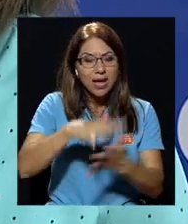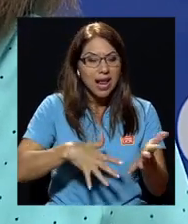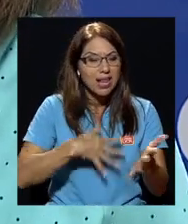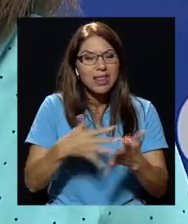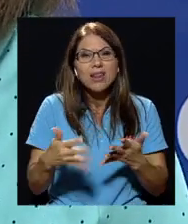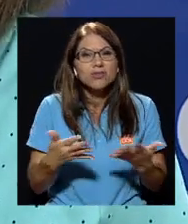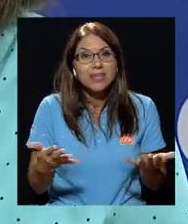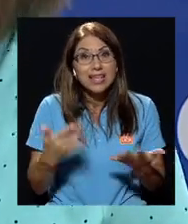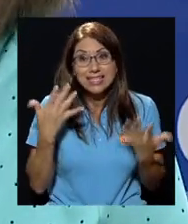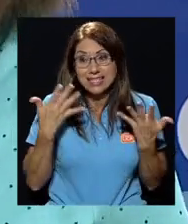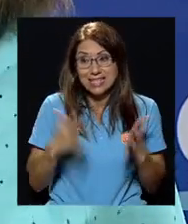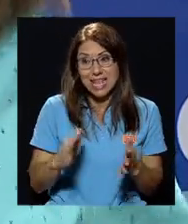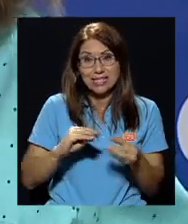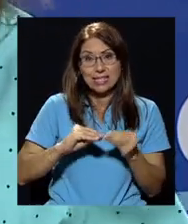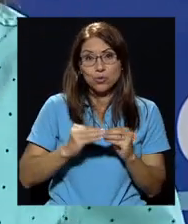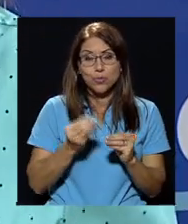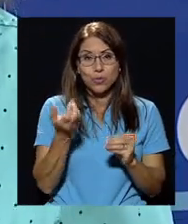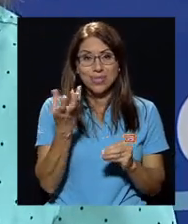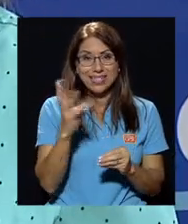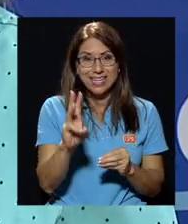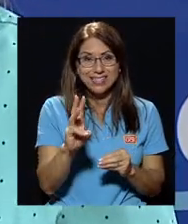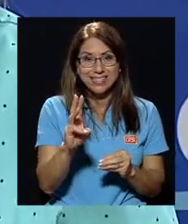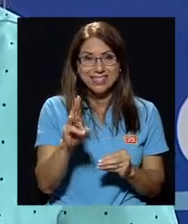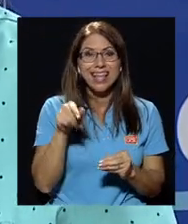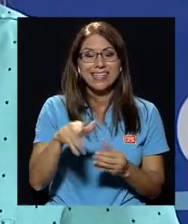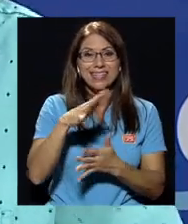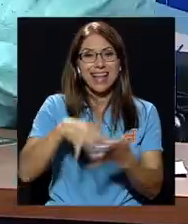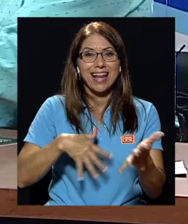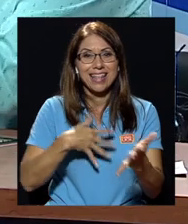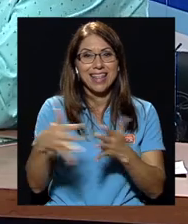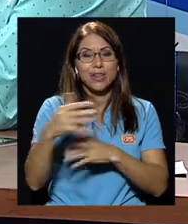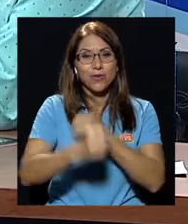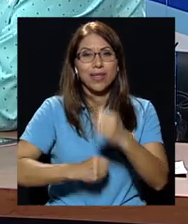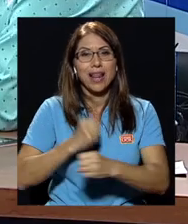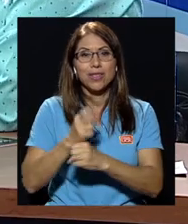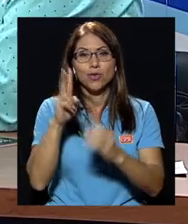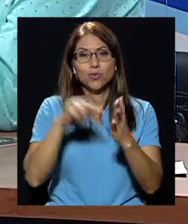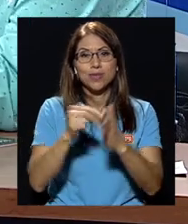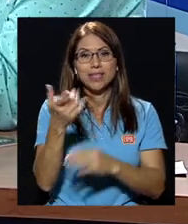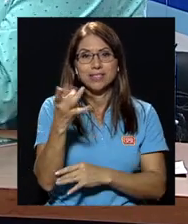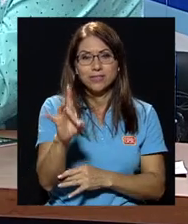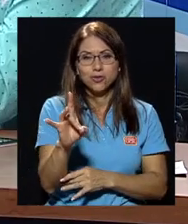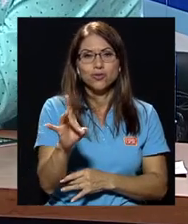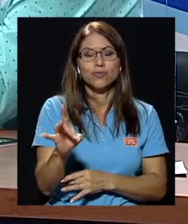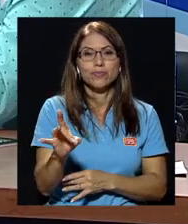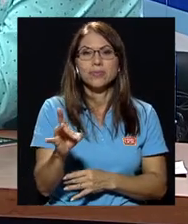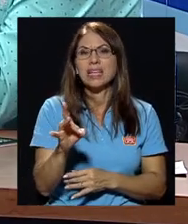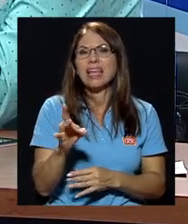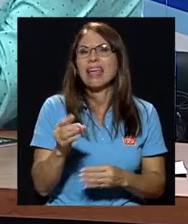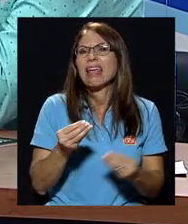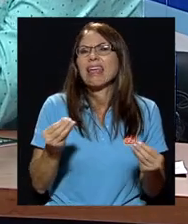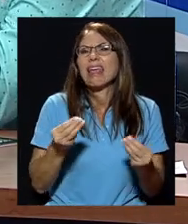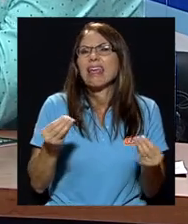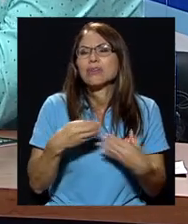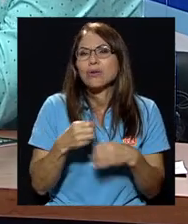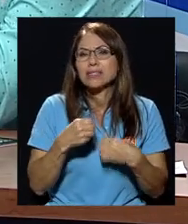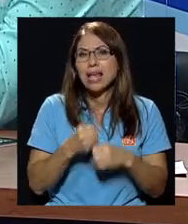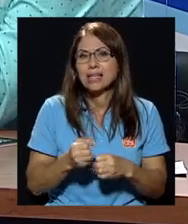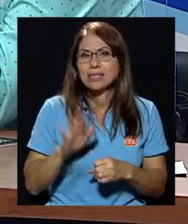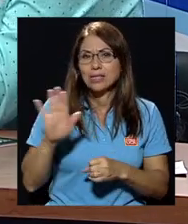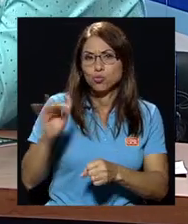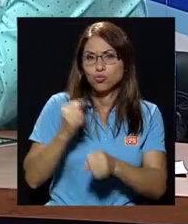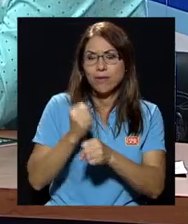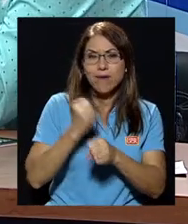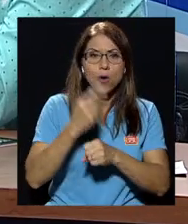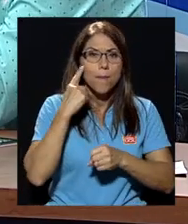está en la versión 16, este es el calendario del 2018. ¿Qué es lo que se hace en el trabajo de ustedes para lograr